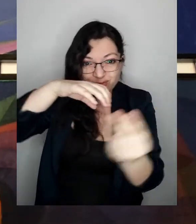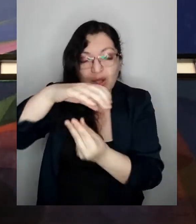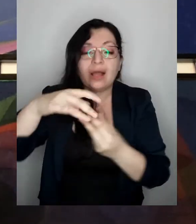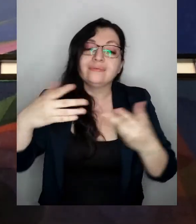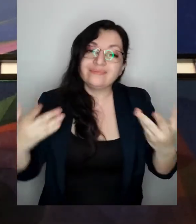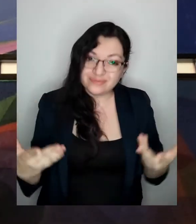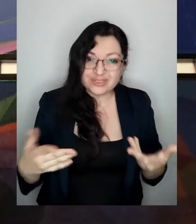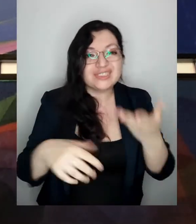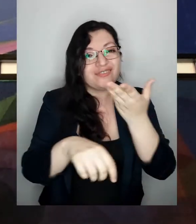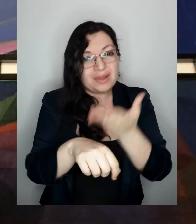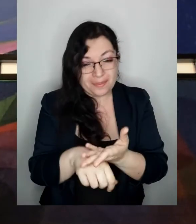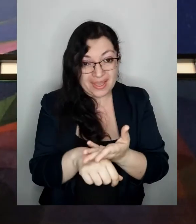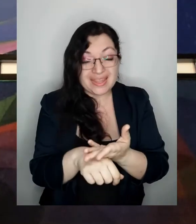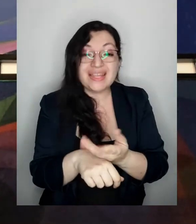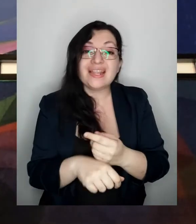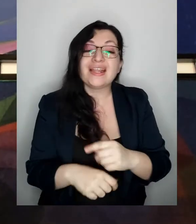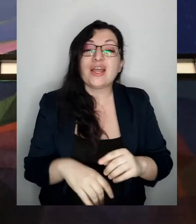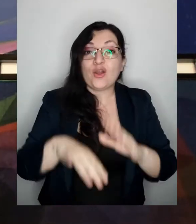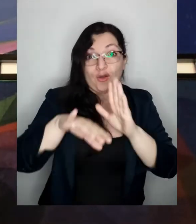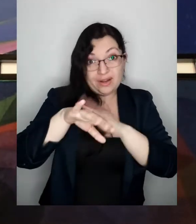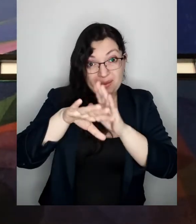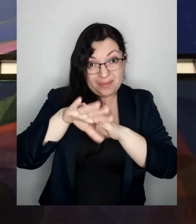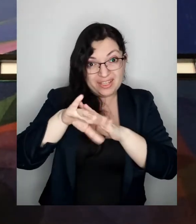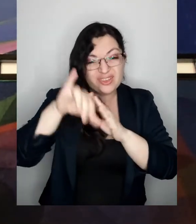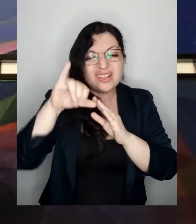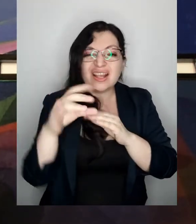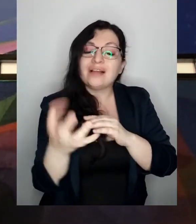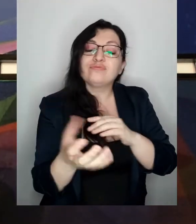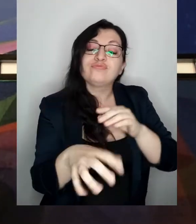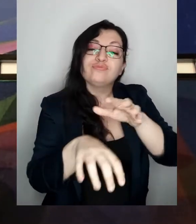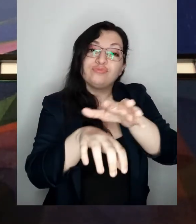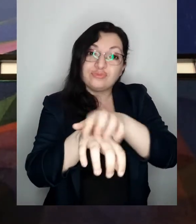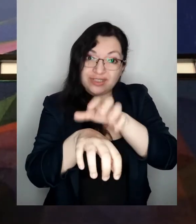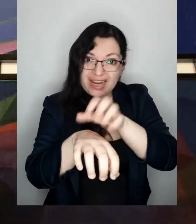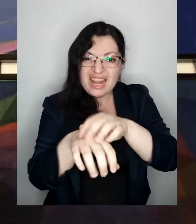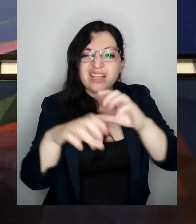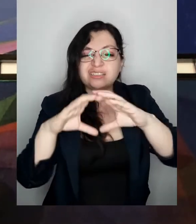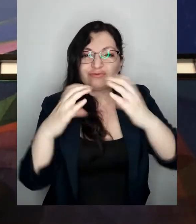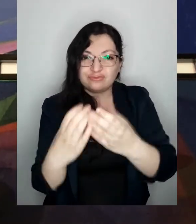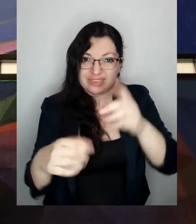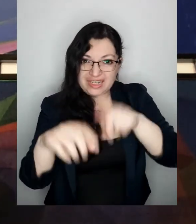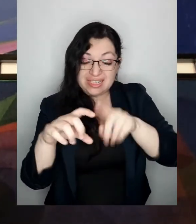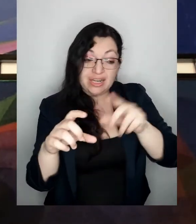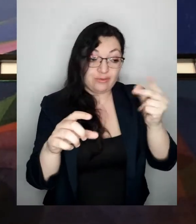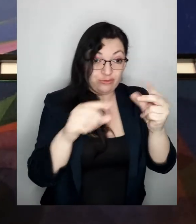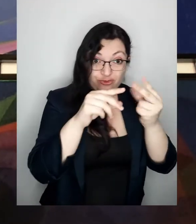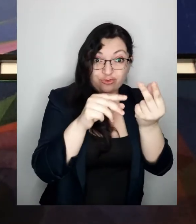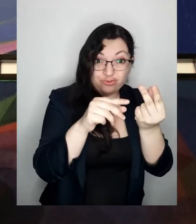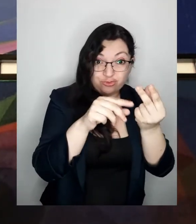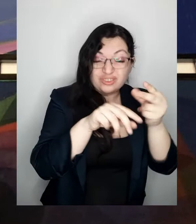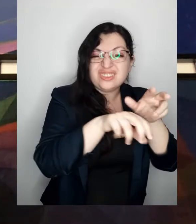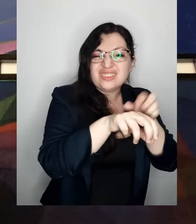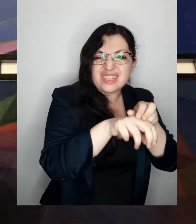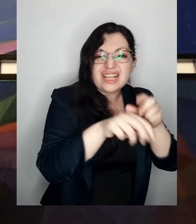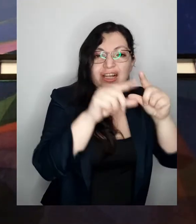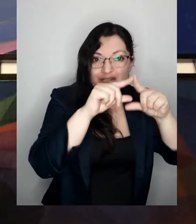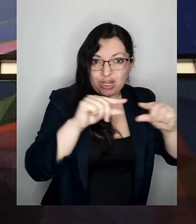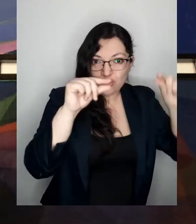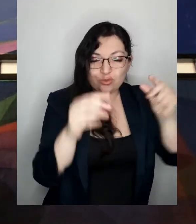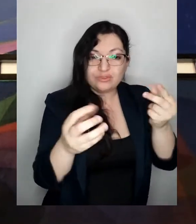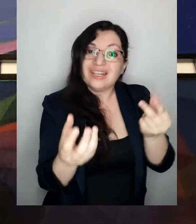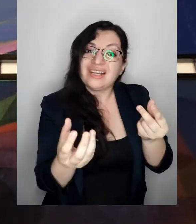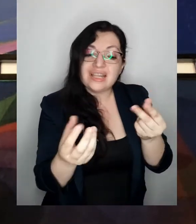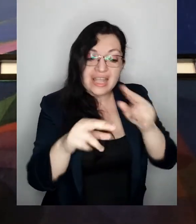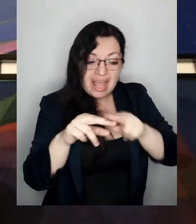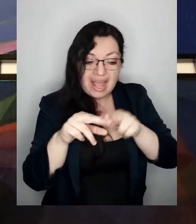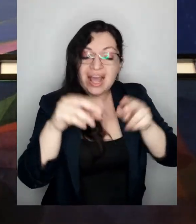que te voy a pedir que con la mano izquierda tomes la tierra con la mano derecha tomes la luna y hagas este movimiento